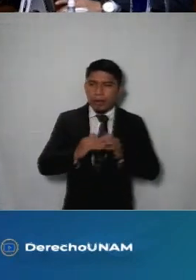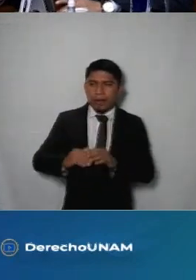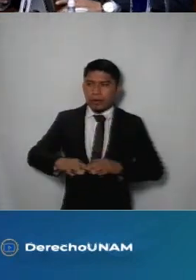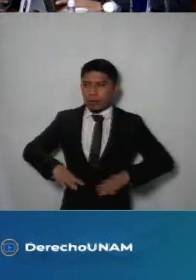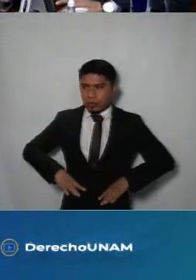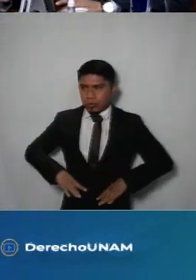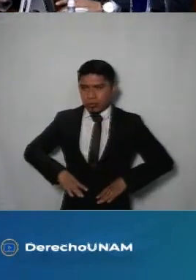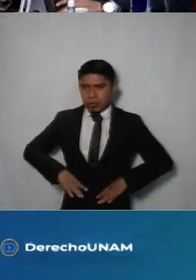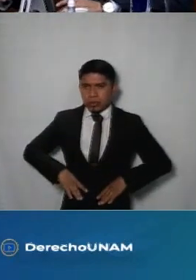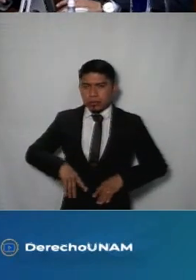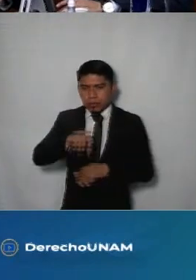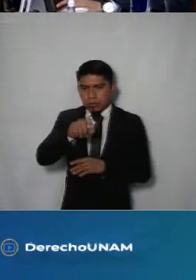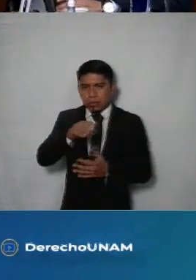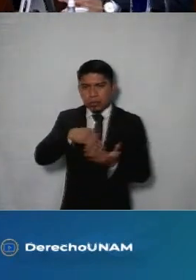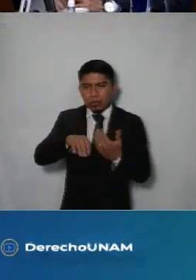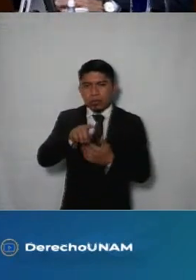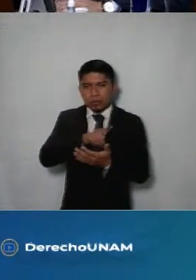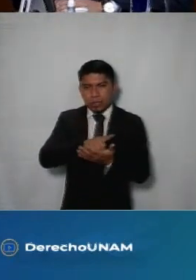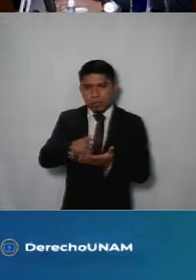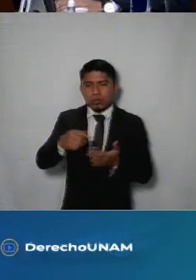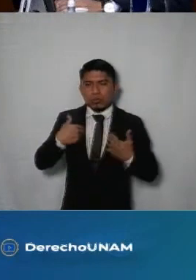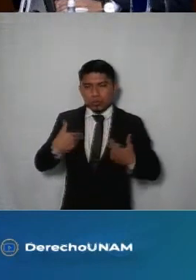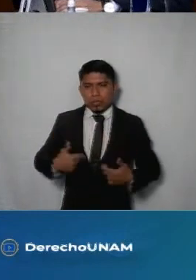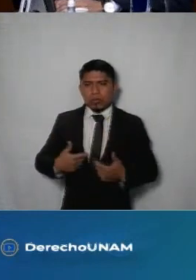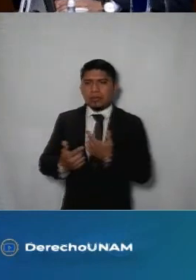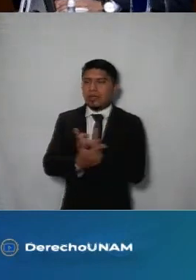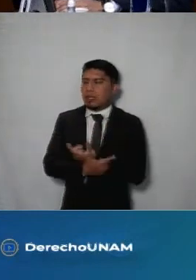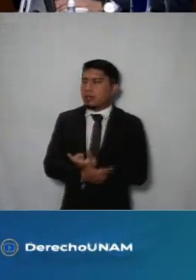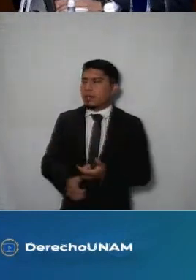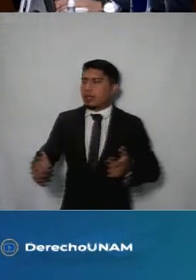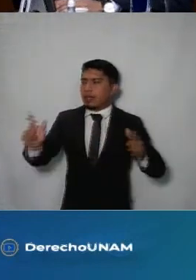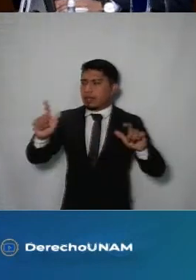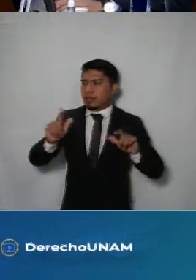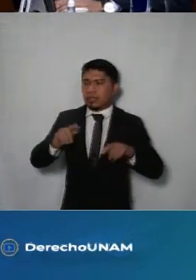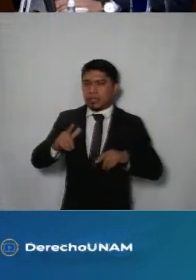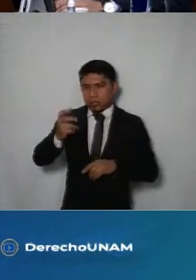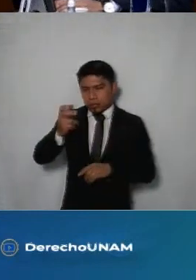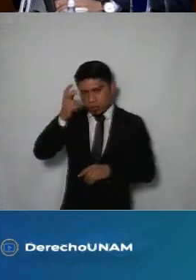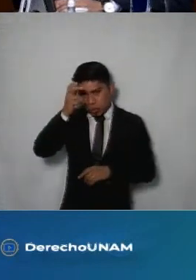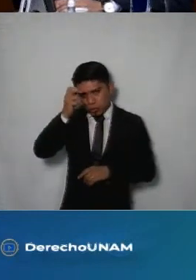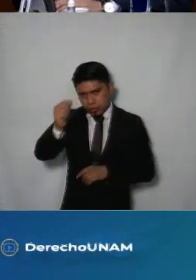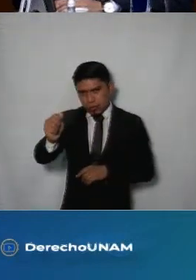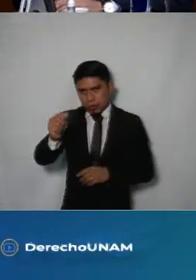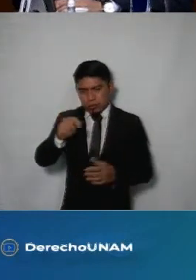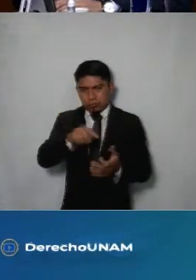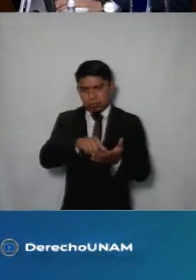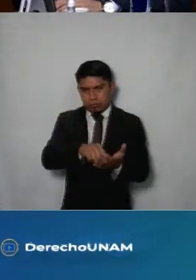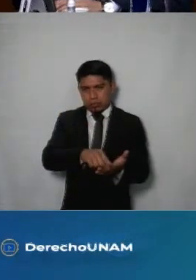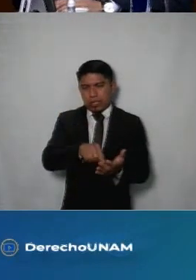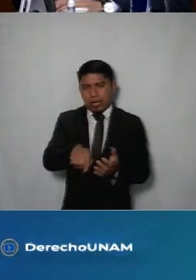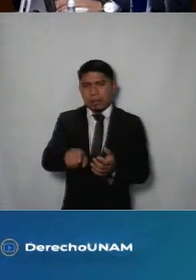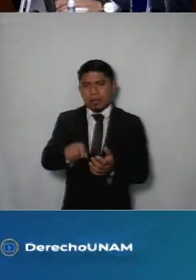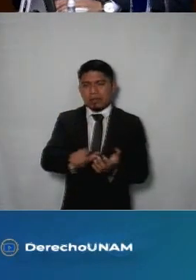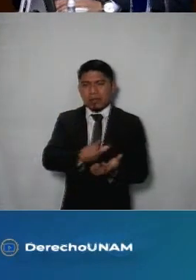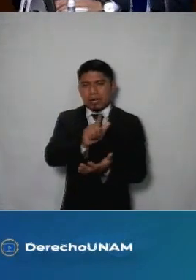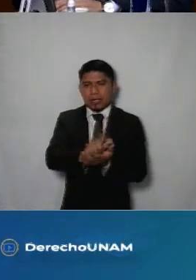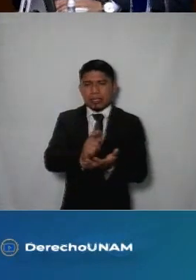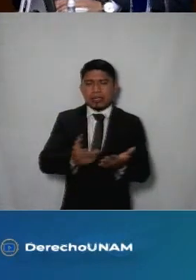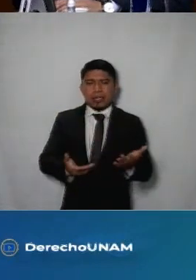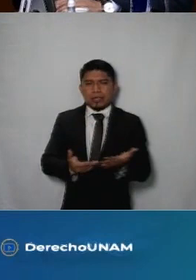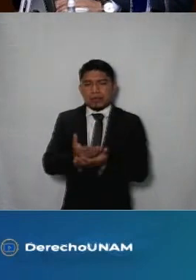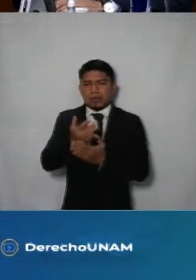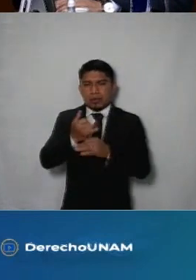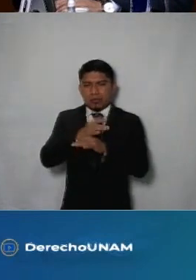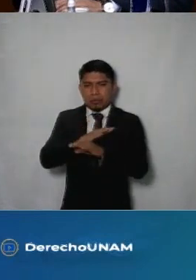condiciones con las demás de todos los derechos humanos y libertades fundamentales conceptos que se establecen en las propias leyes de